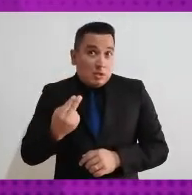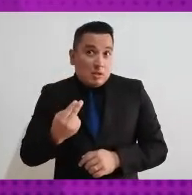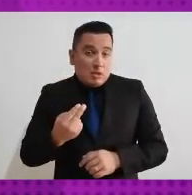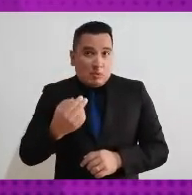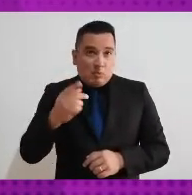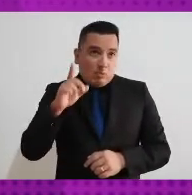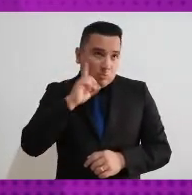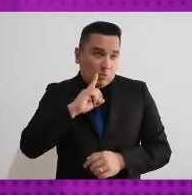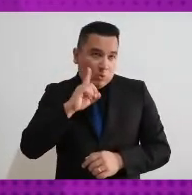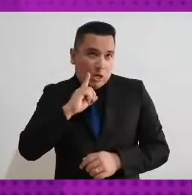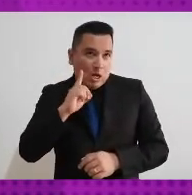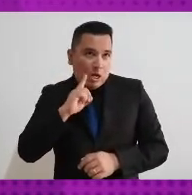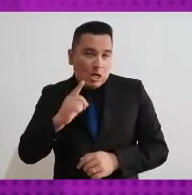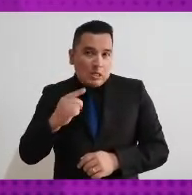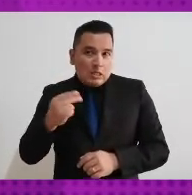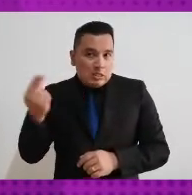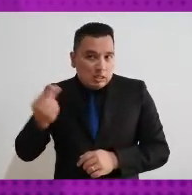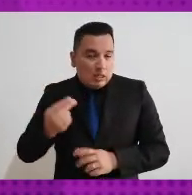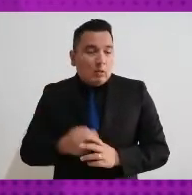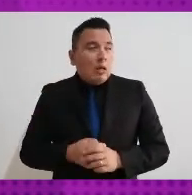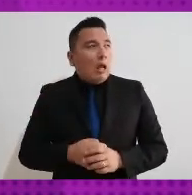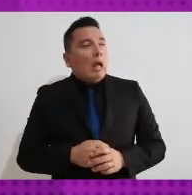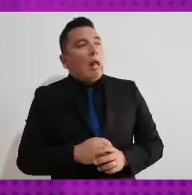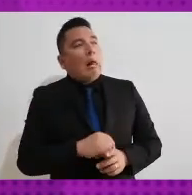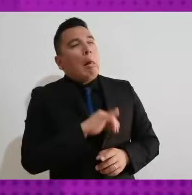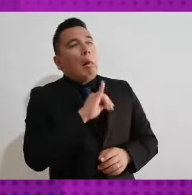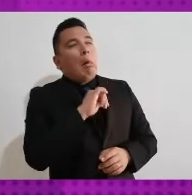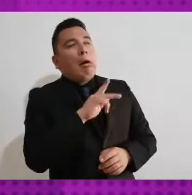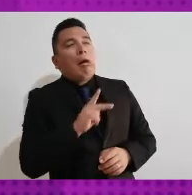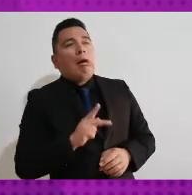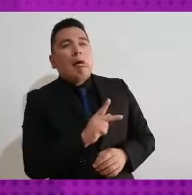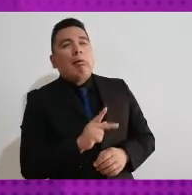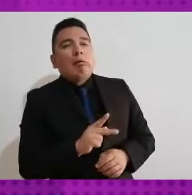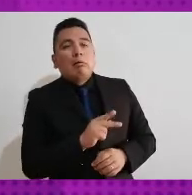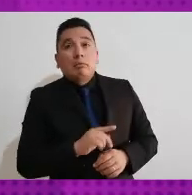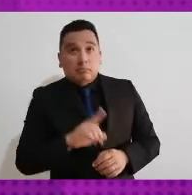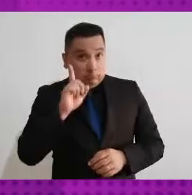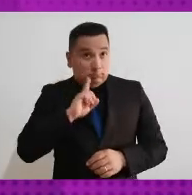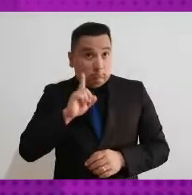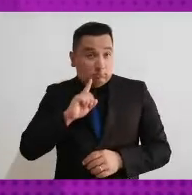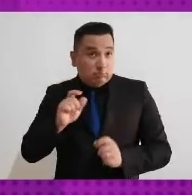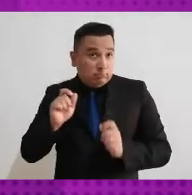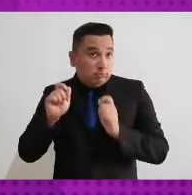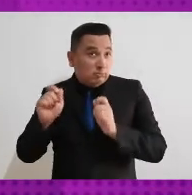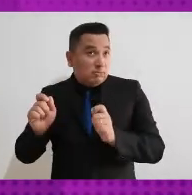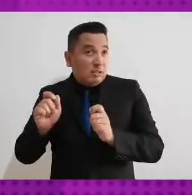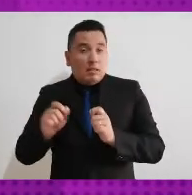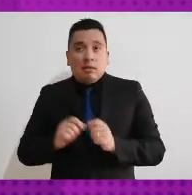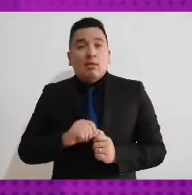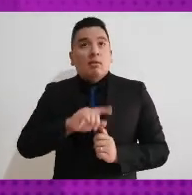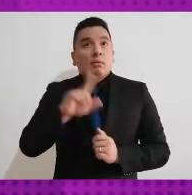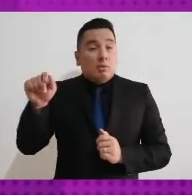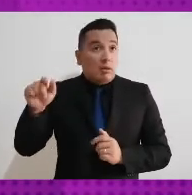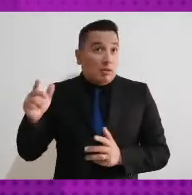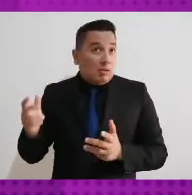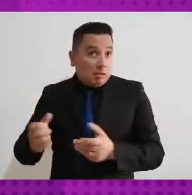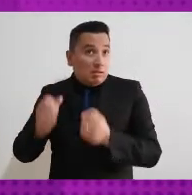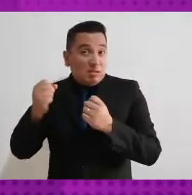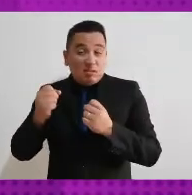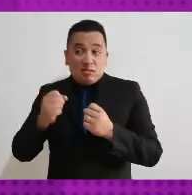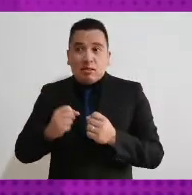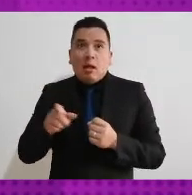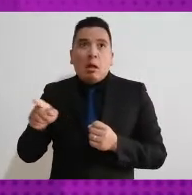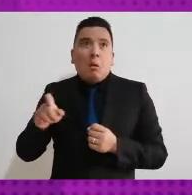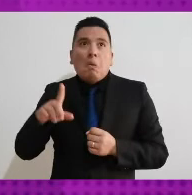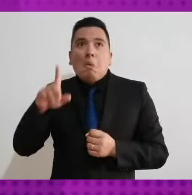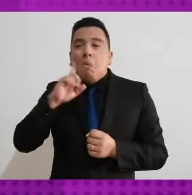particularmente un partido político, cumplía ante la autoridad electoral, estando postulando mujeres. Y, sin embargo, después